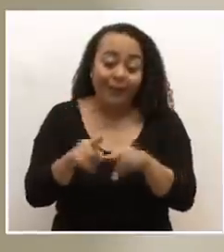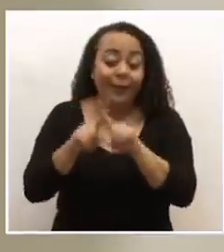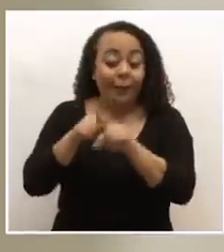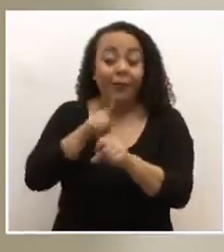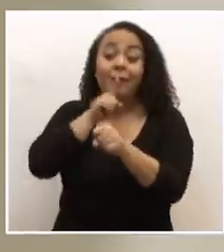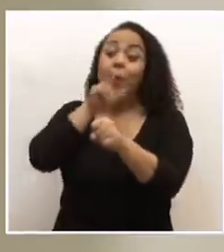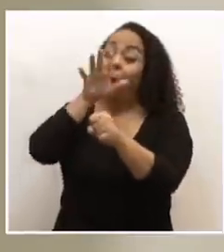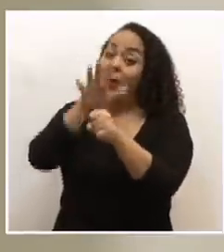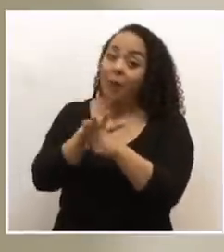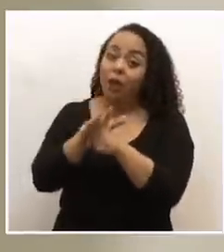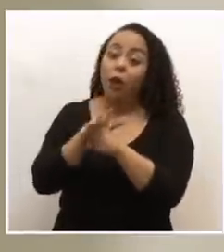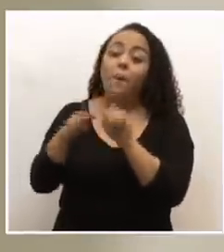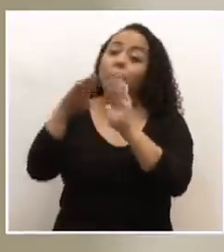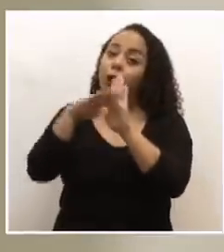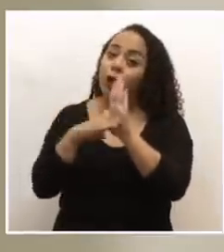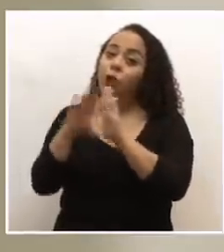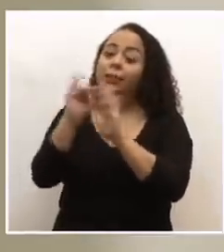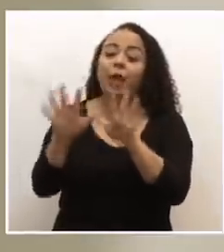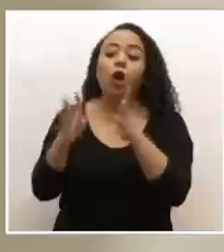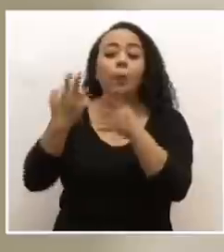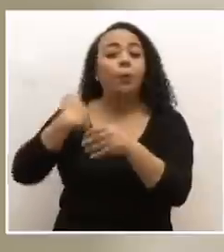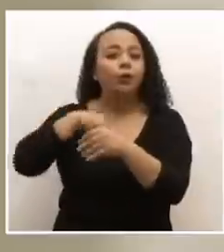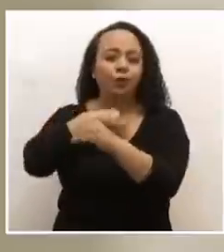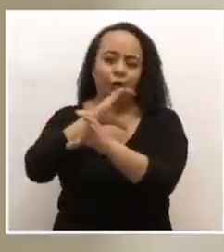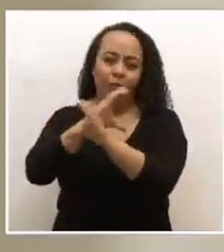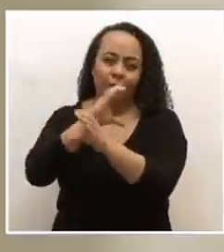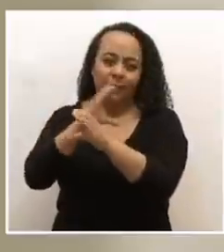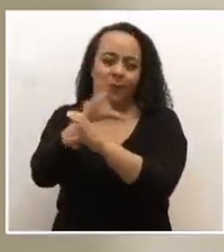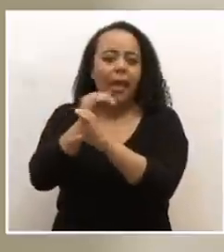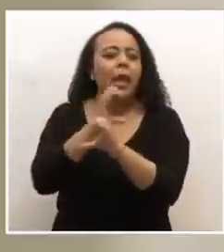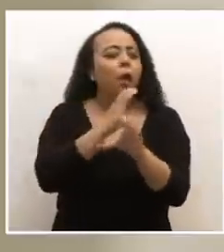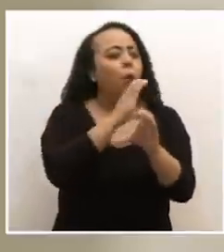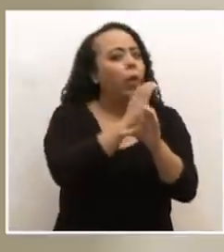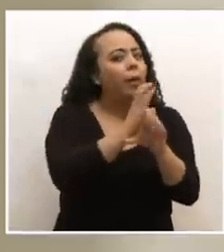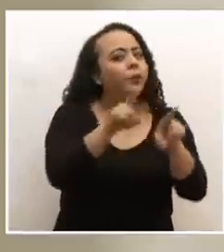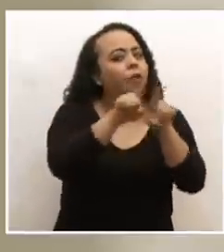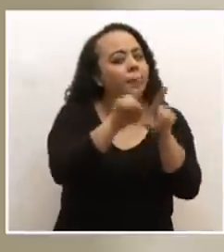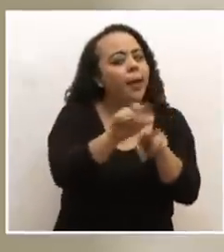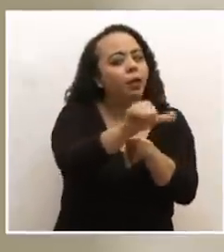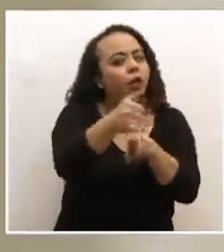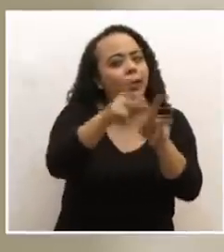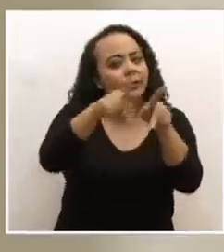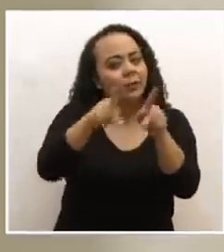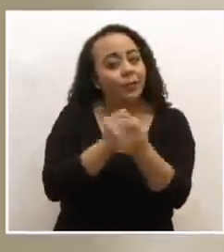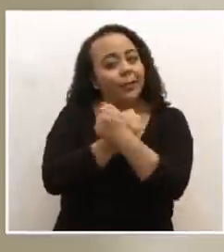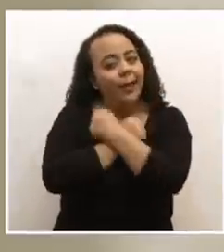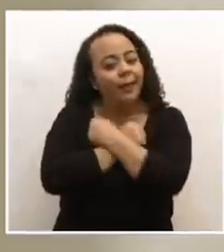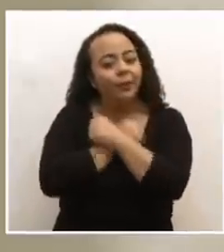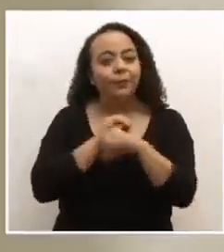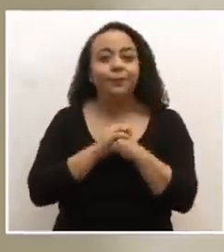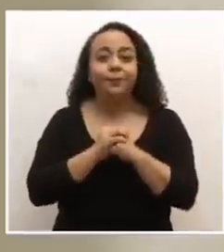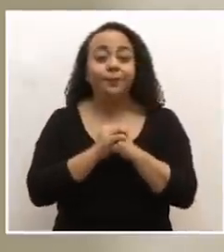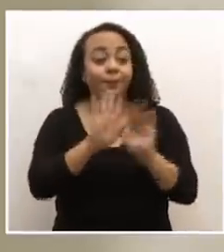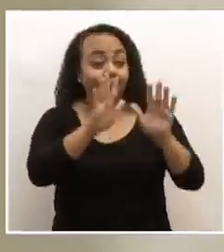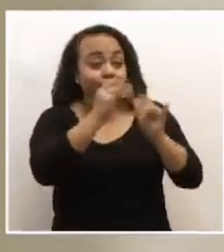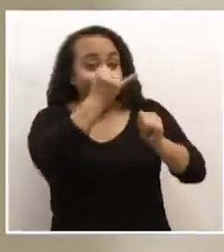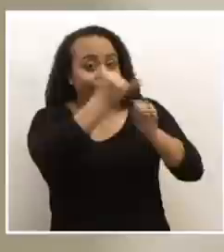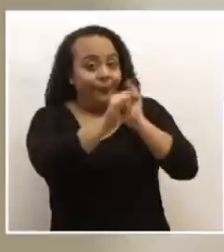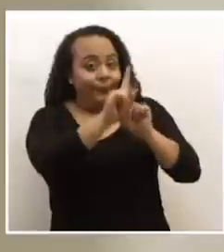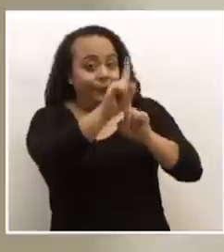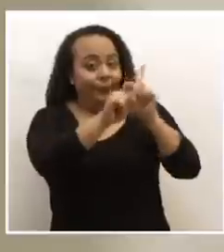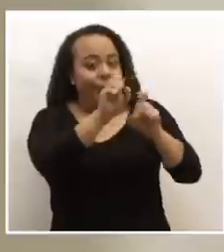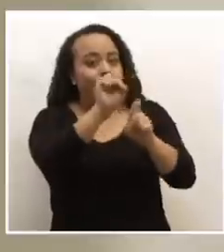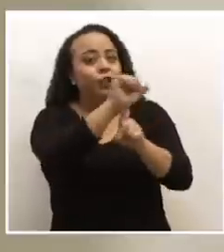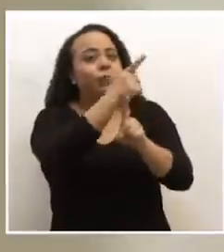cumplimiento justamente de los protocolos y cómo nosotros nos cuidemos y cuidemos también a las personas que queremos. Para finalizar, consulta